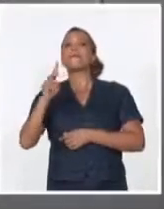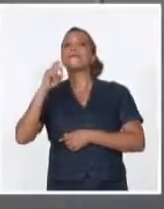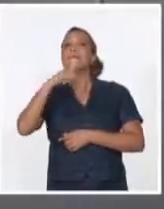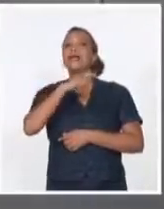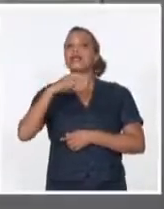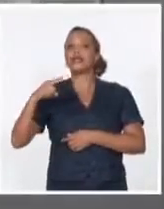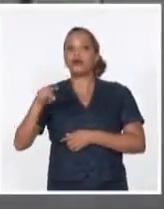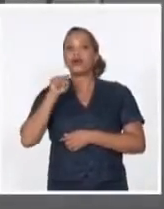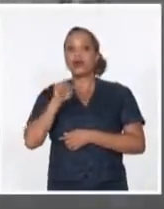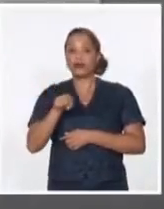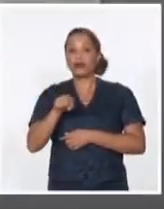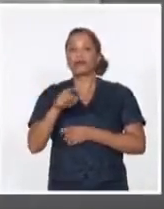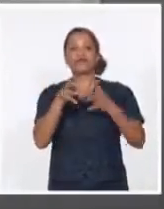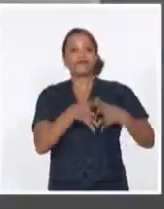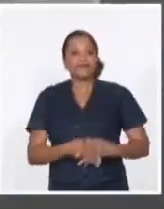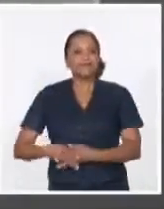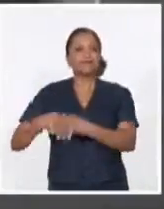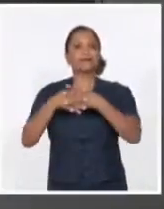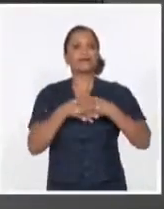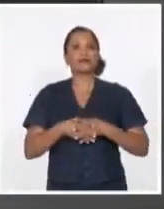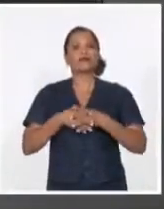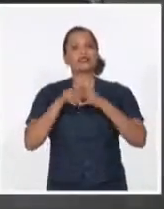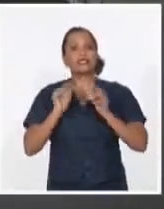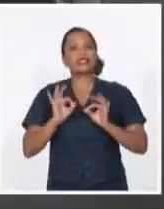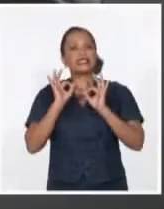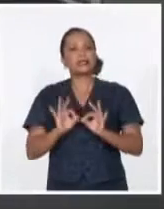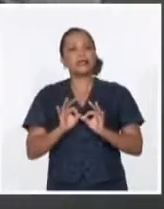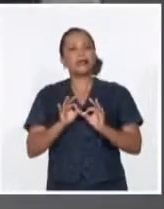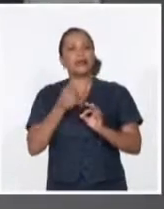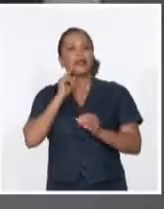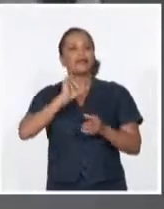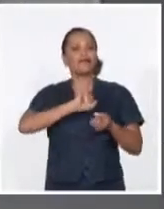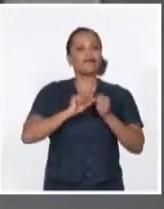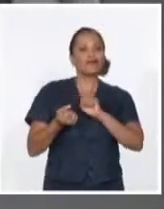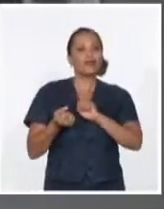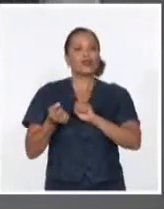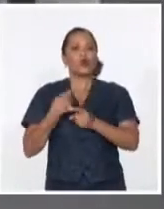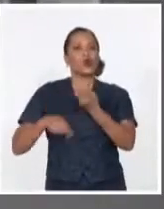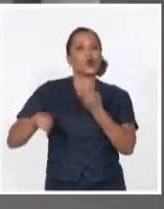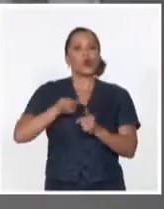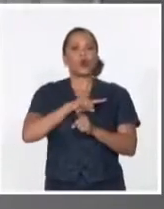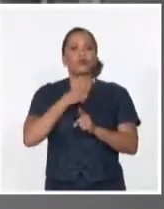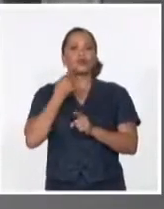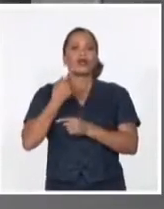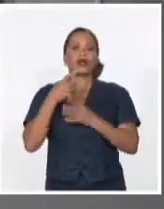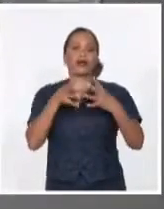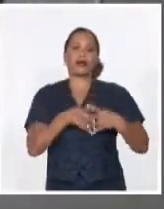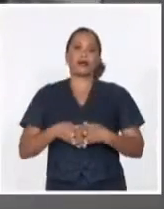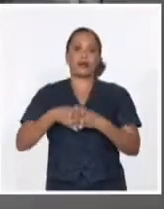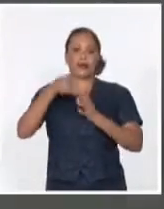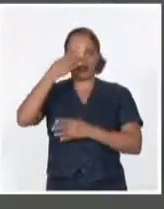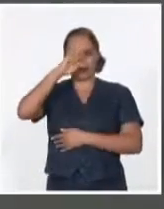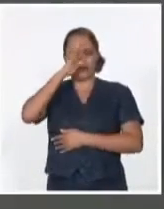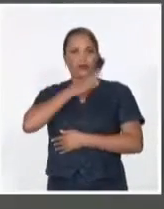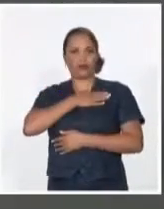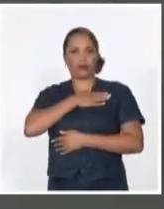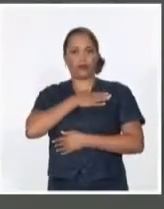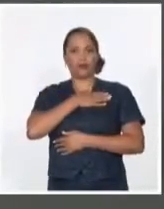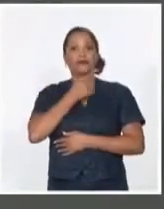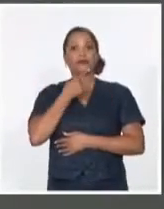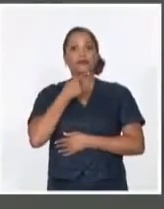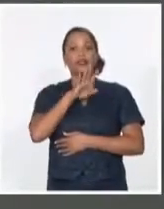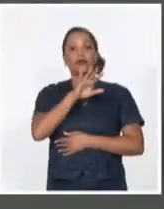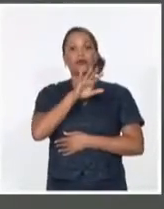Unidos ha negado siempre sus agresiones contra la mayor de las Antillas. Al inaugurar la 68 Conferencia